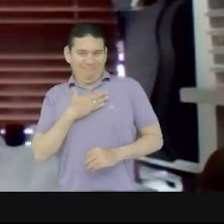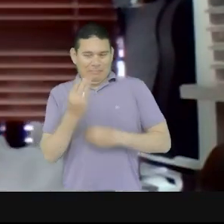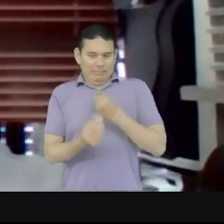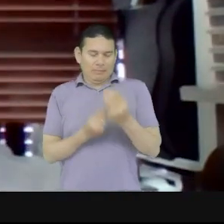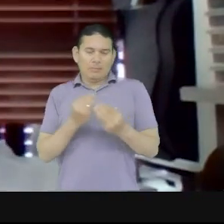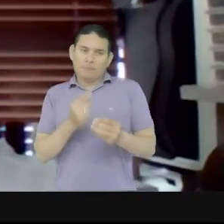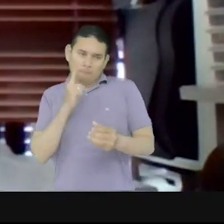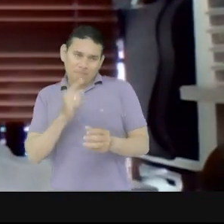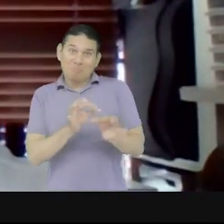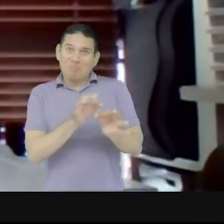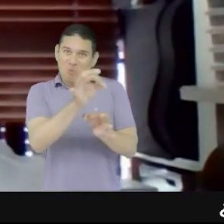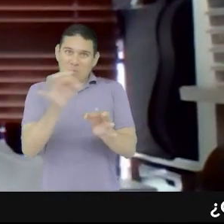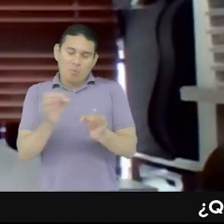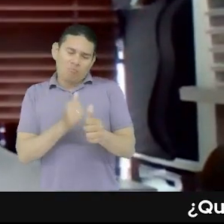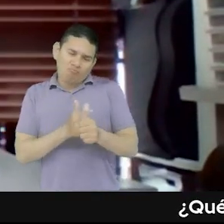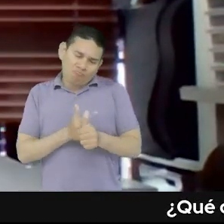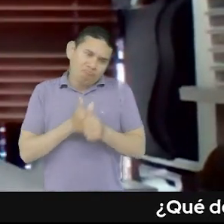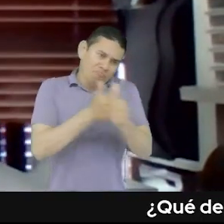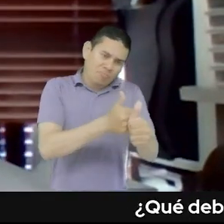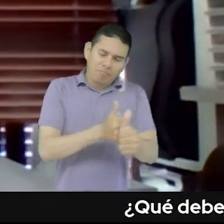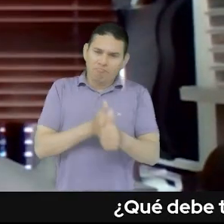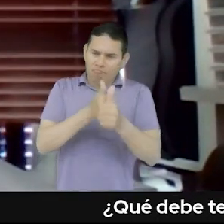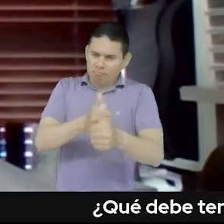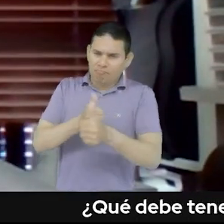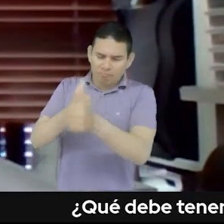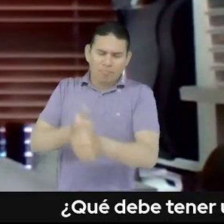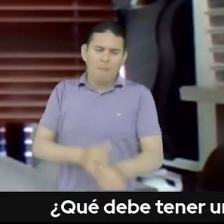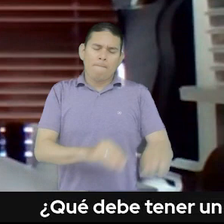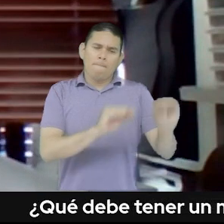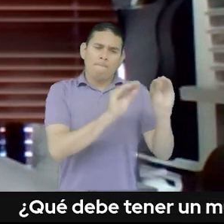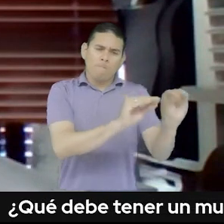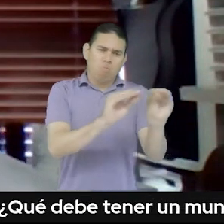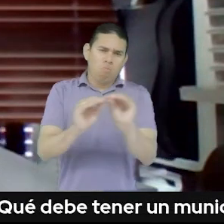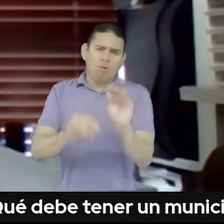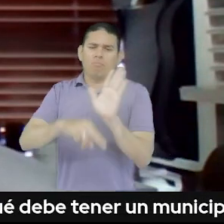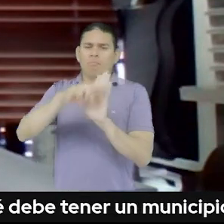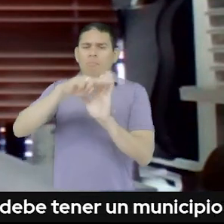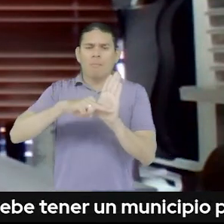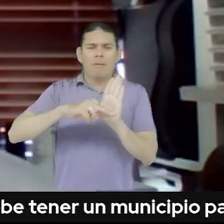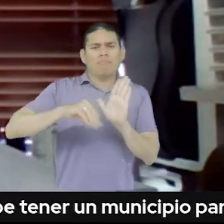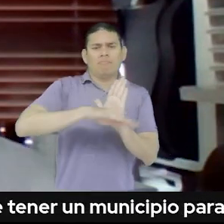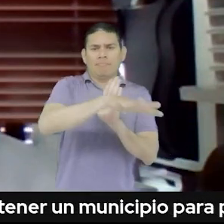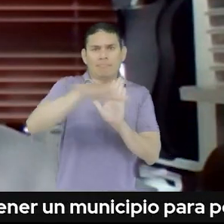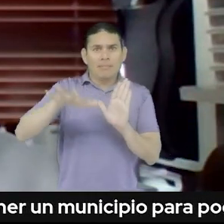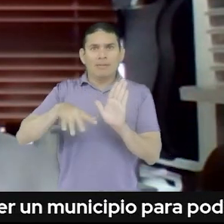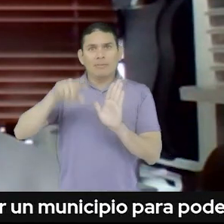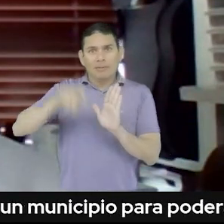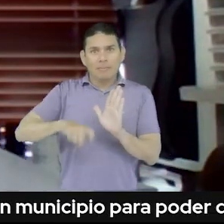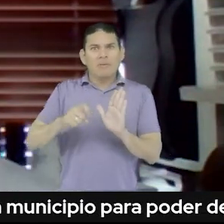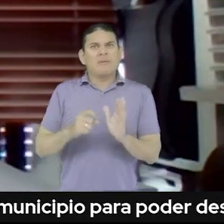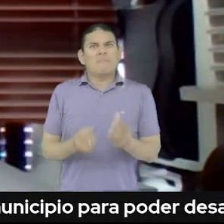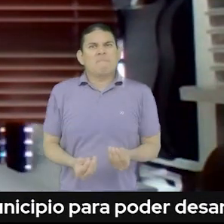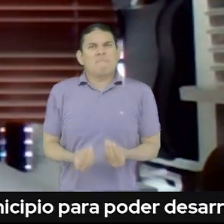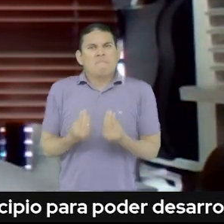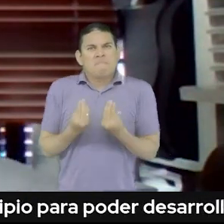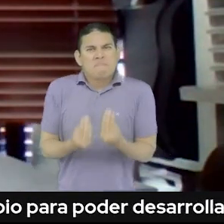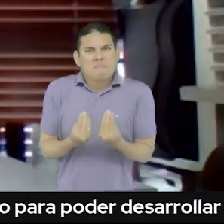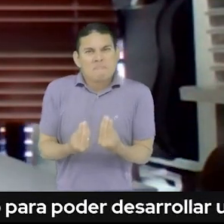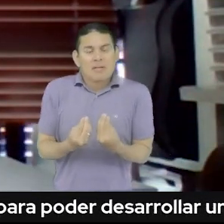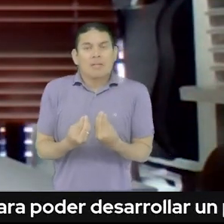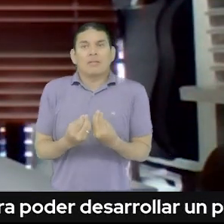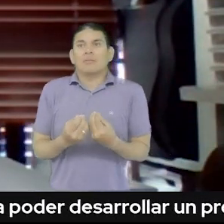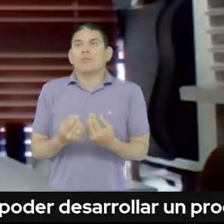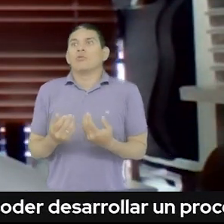componente de fortalecimiento a los territorios, el desarrollo del proyecto y relacionado con política pública. Un método para que